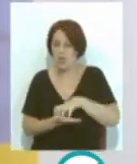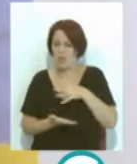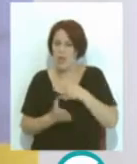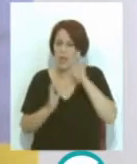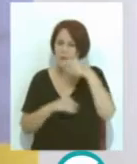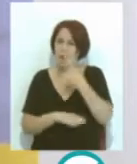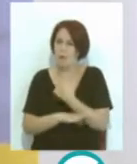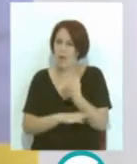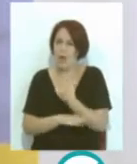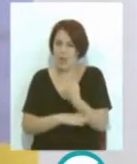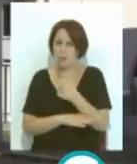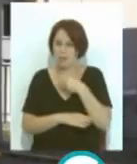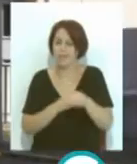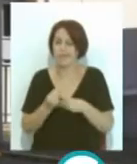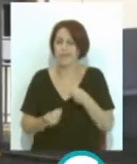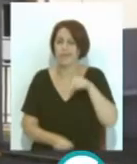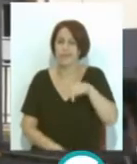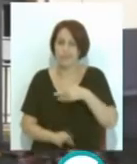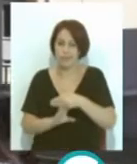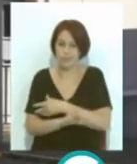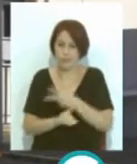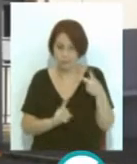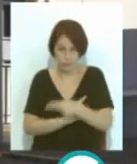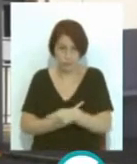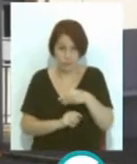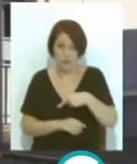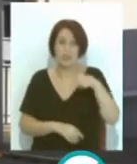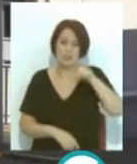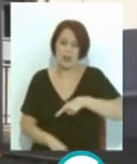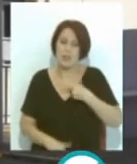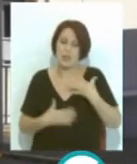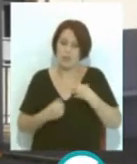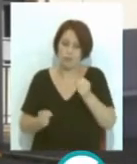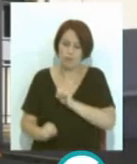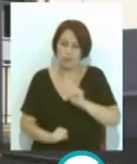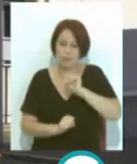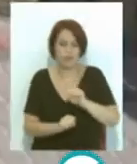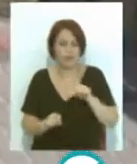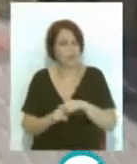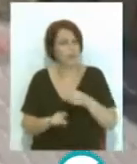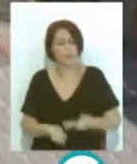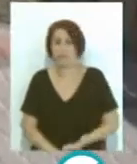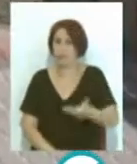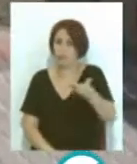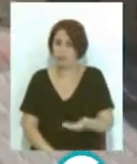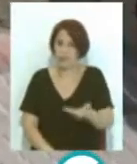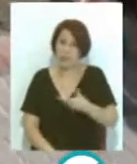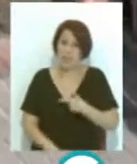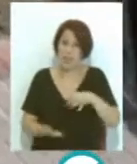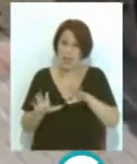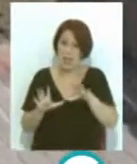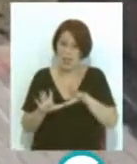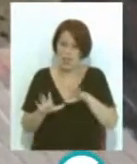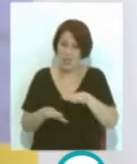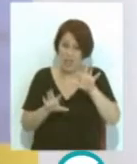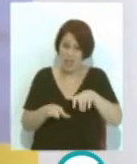de atención primaria y asegura que la prevención y la promoción de la salud se convierten en fundamental y que seis de cada diez